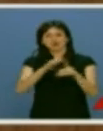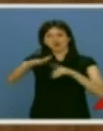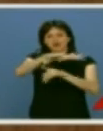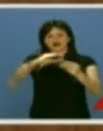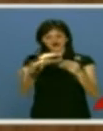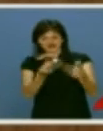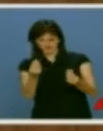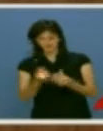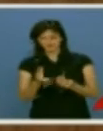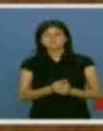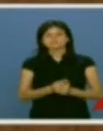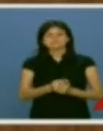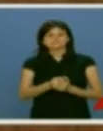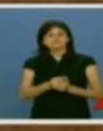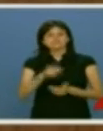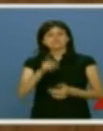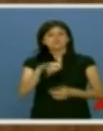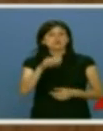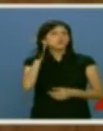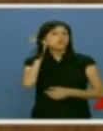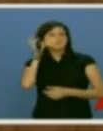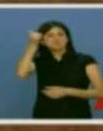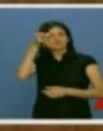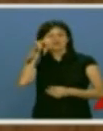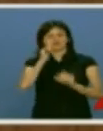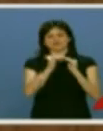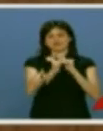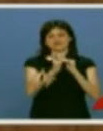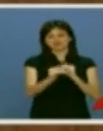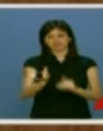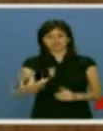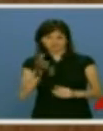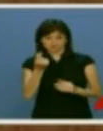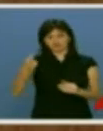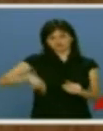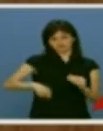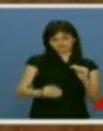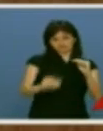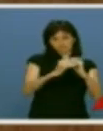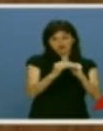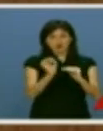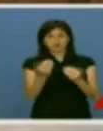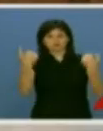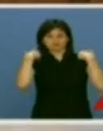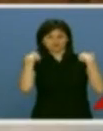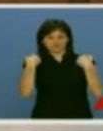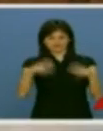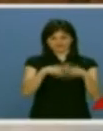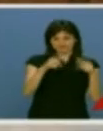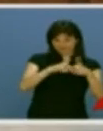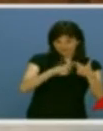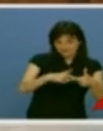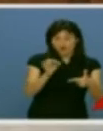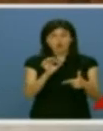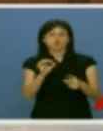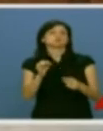Hablaremos, como no, de la verdadera igualdad entre la mujer y el hombre, empezando por la igualdad salarial, la corresponsabilidad familiar y de la lucha contra la